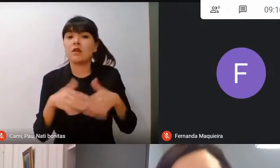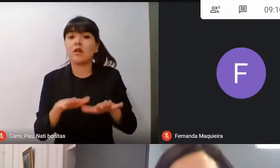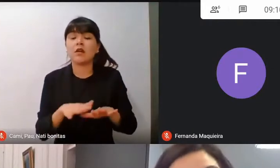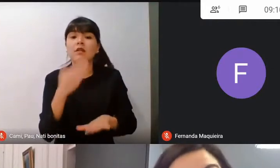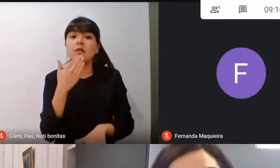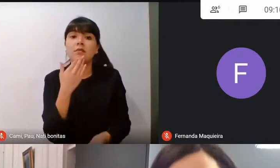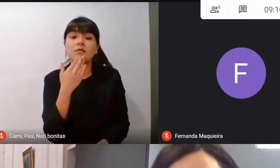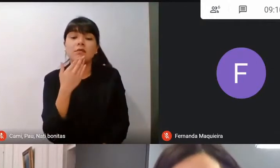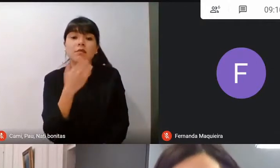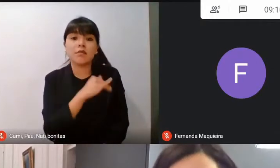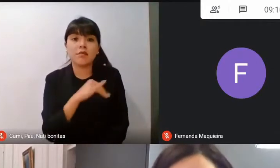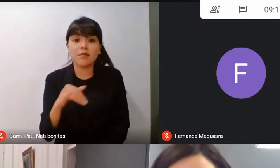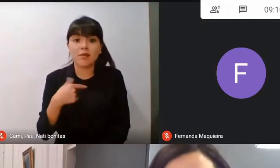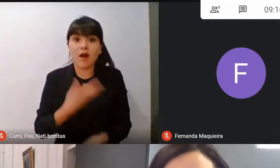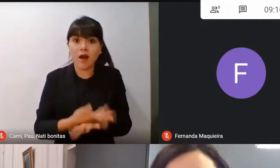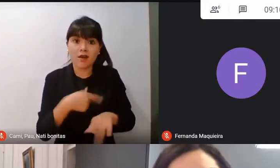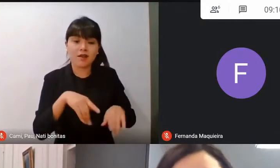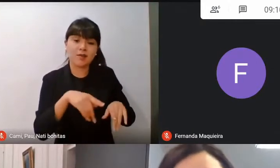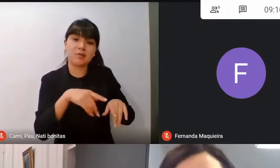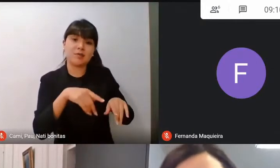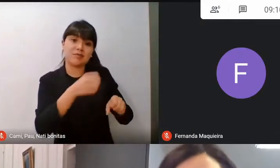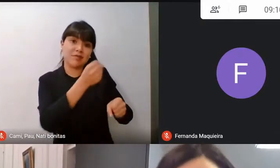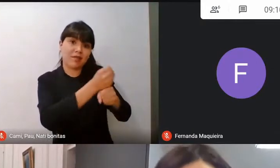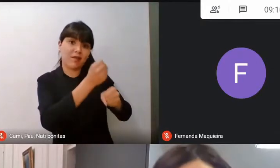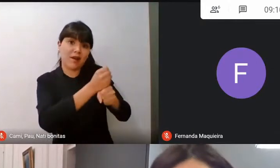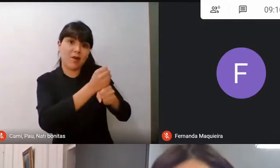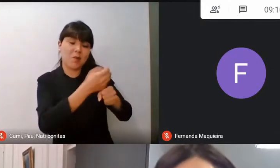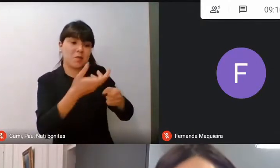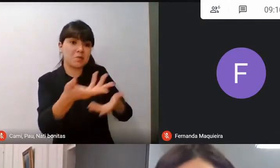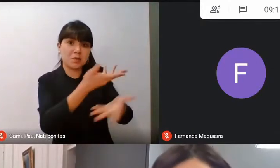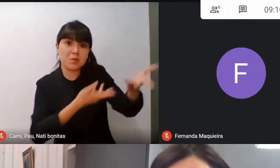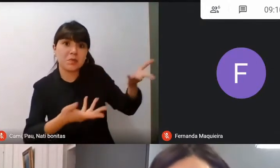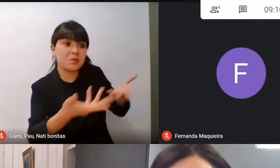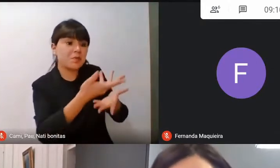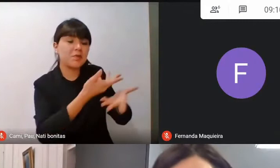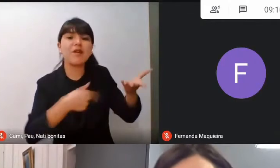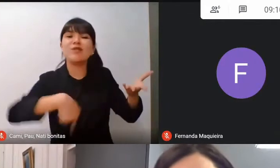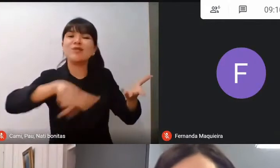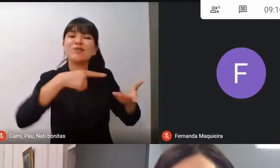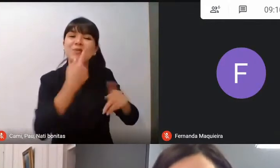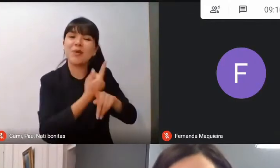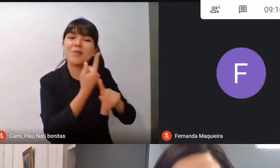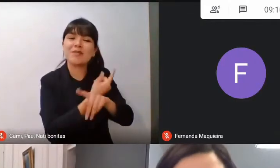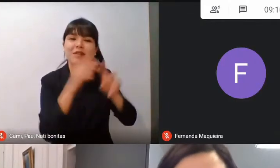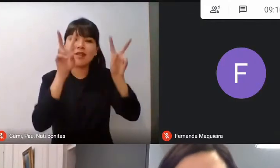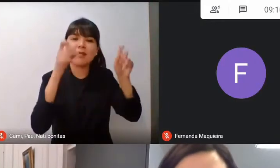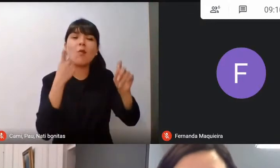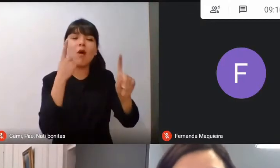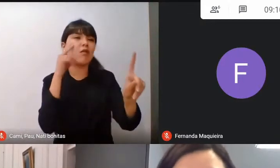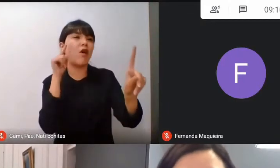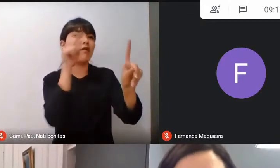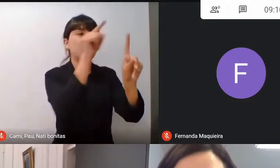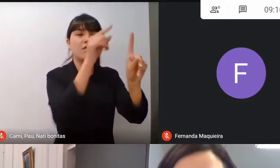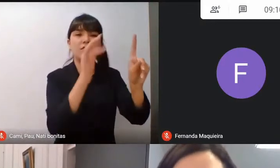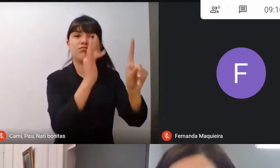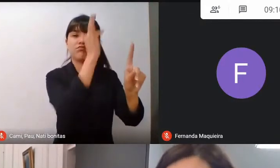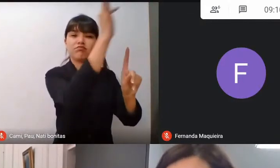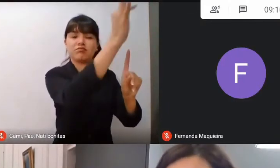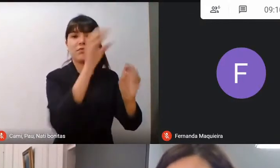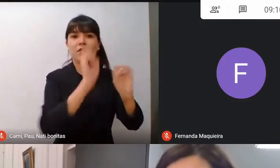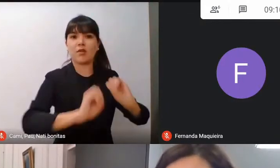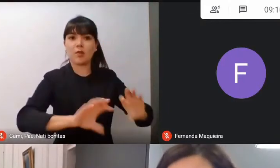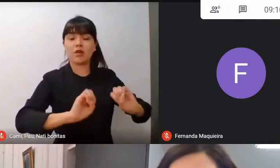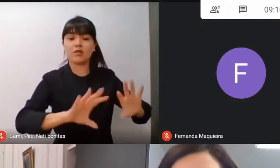tener una mesa donde vamos a conversar del destino de la educación este 2020. Esta mesa me la solicitó el